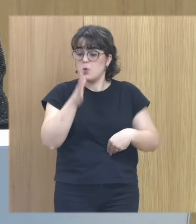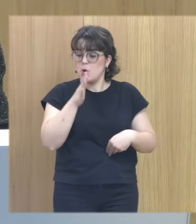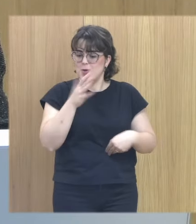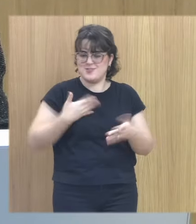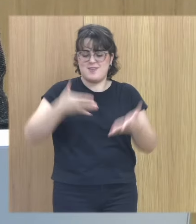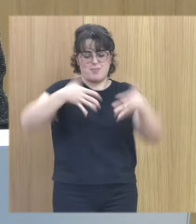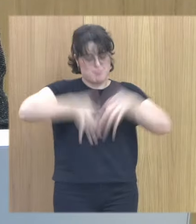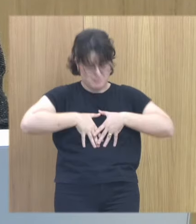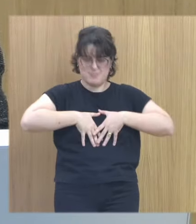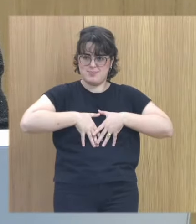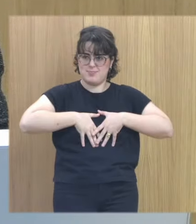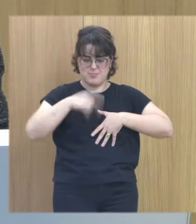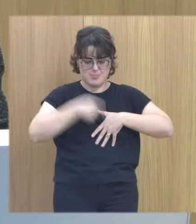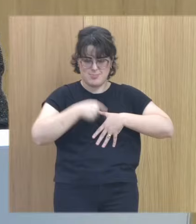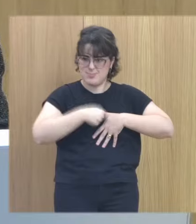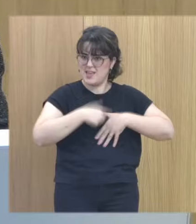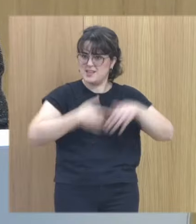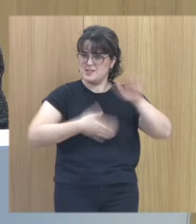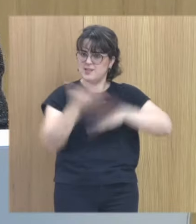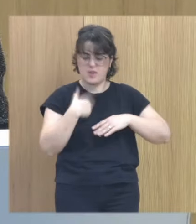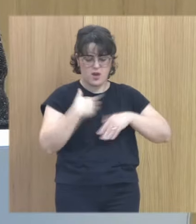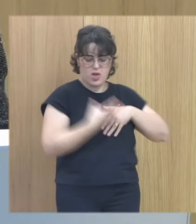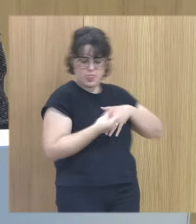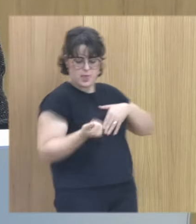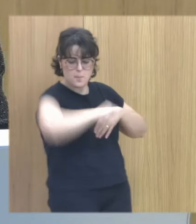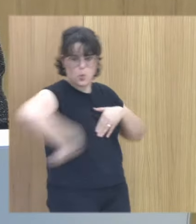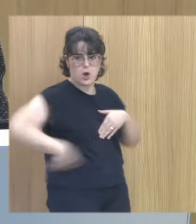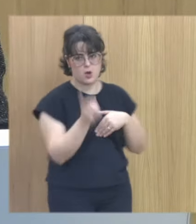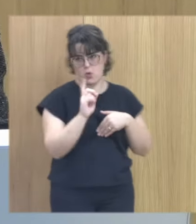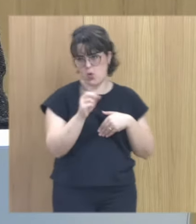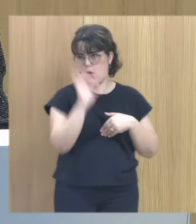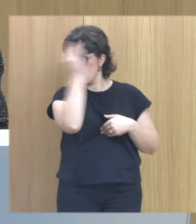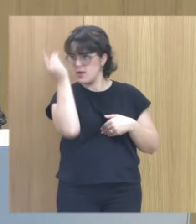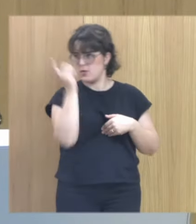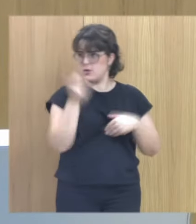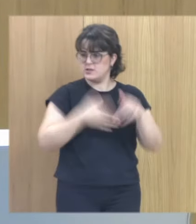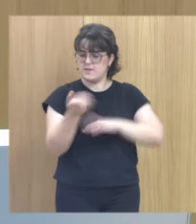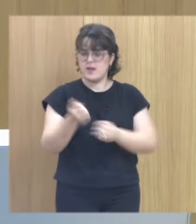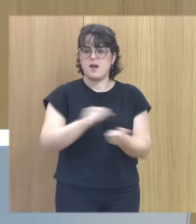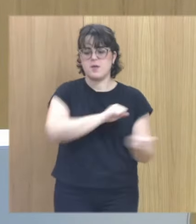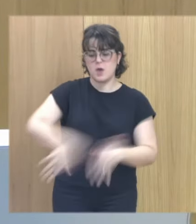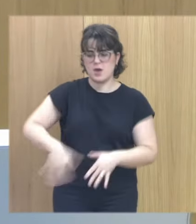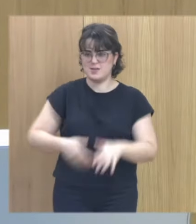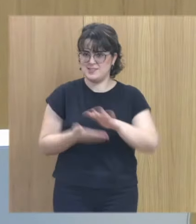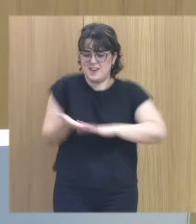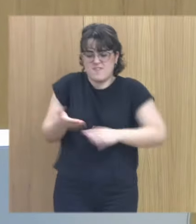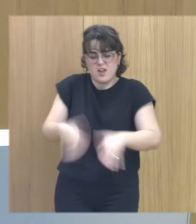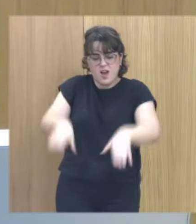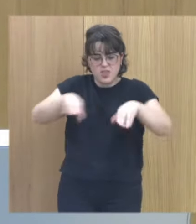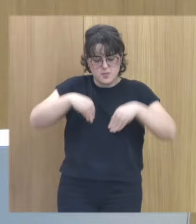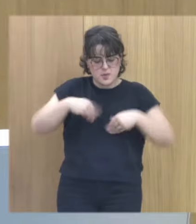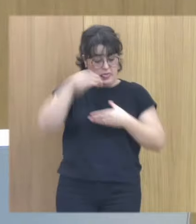el objetivo con el trauma no borrarlo, ni superarlo, ni olvidarlo. Es integrarlo. Integrarlo supone aceptar que en tu